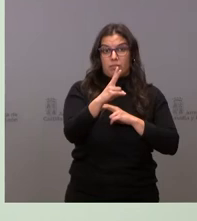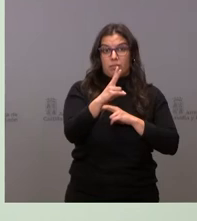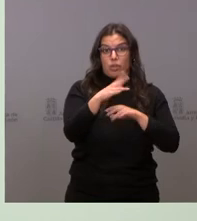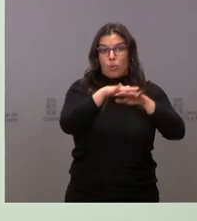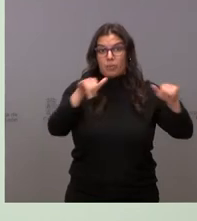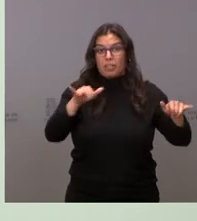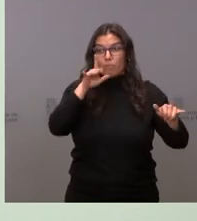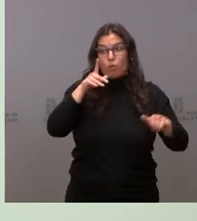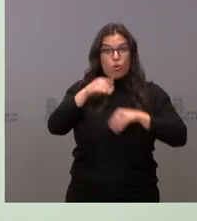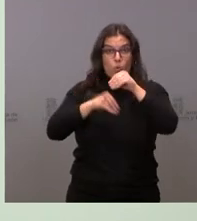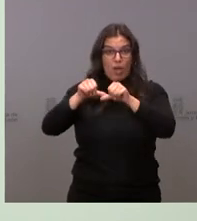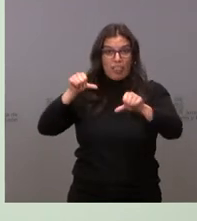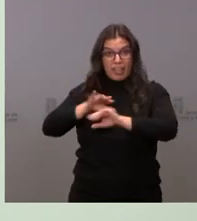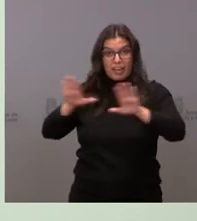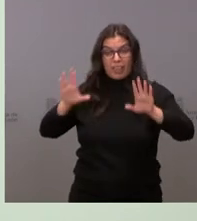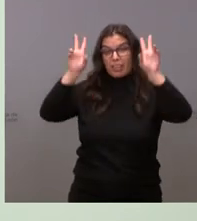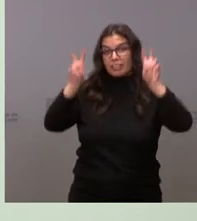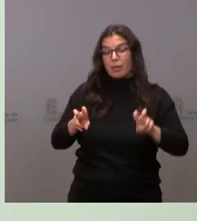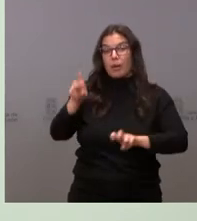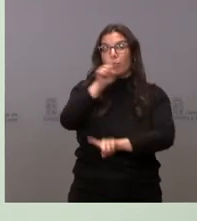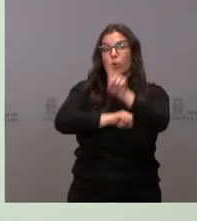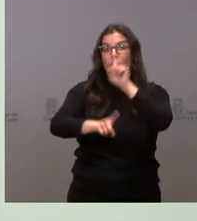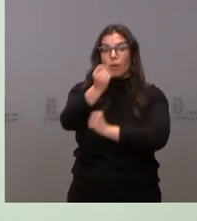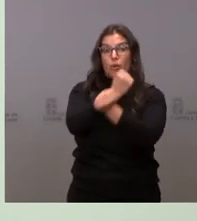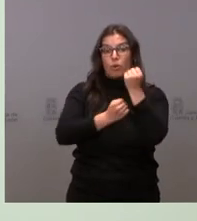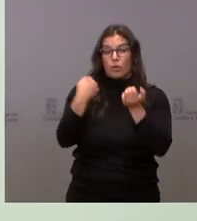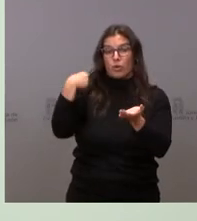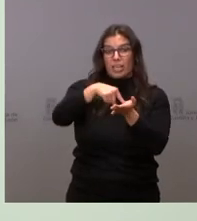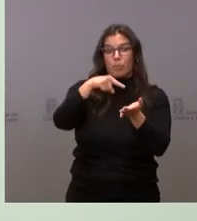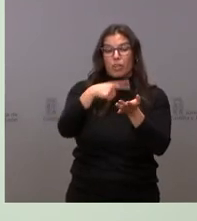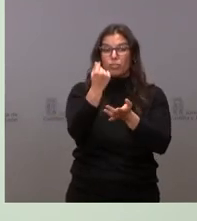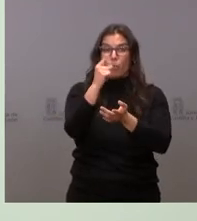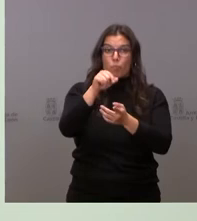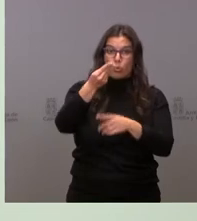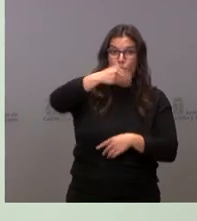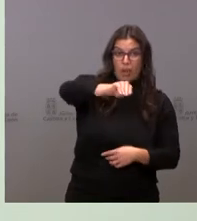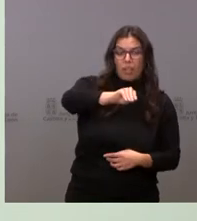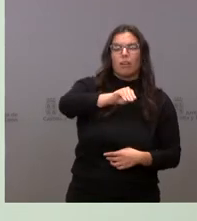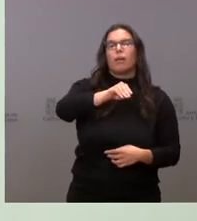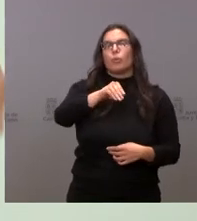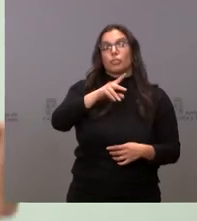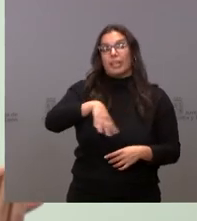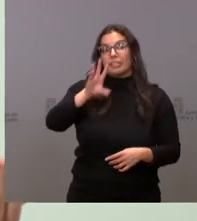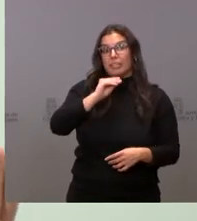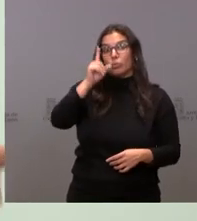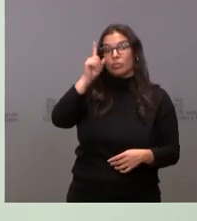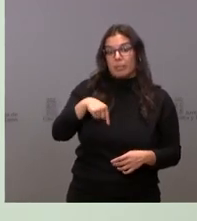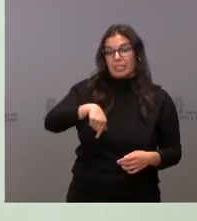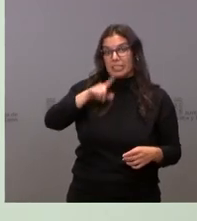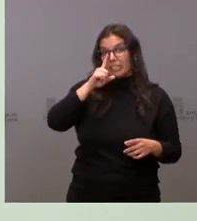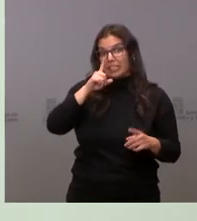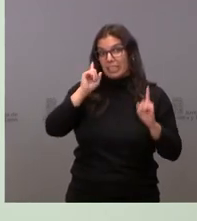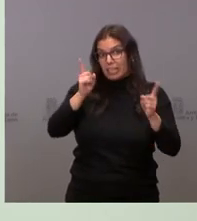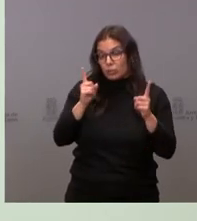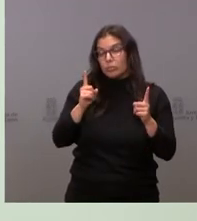su inacción respecto al problema económico de la plusvalía, entendemos, en este caso, el Gobierno de España tiene